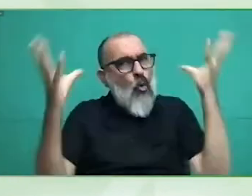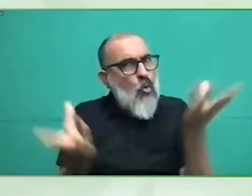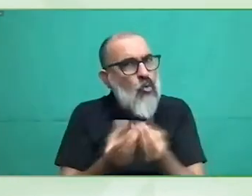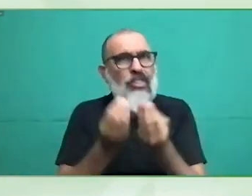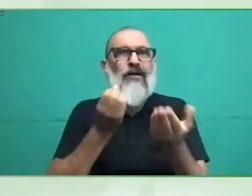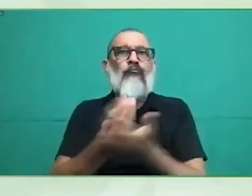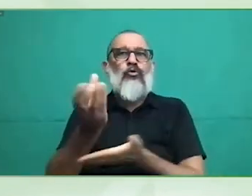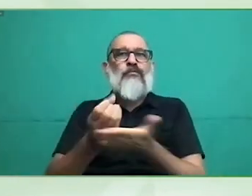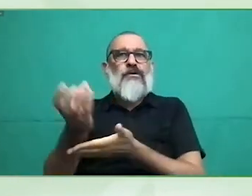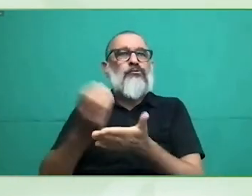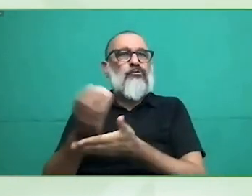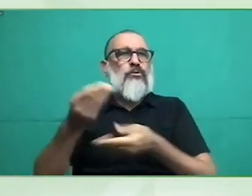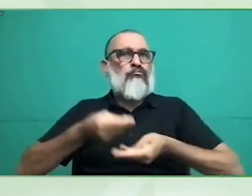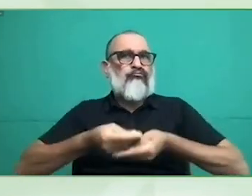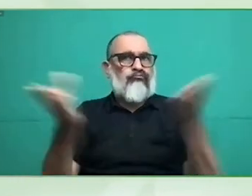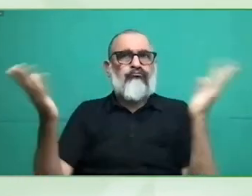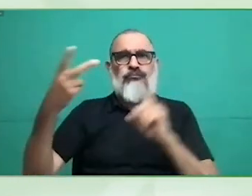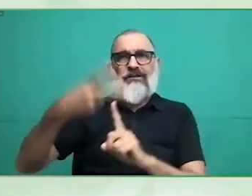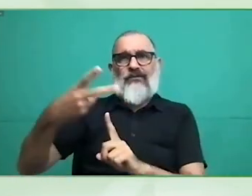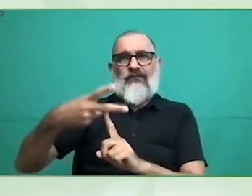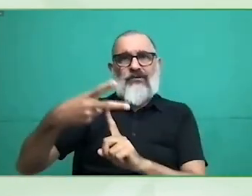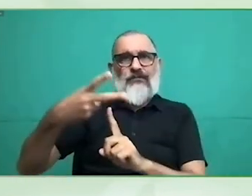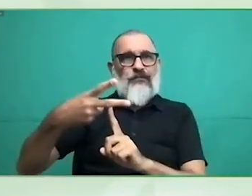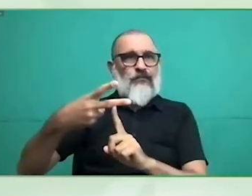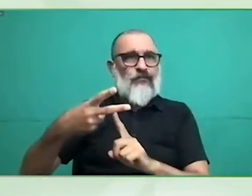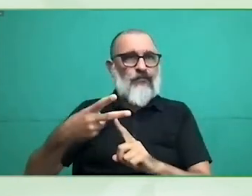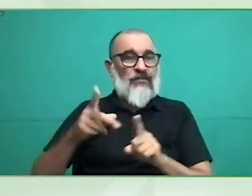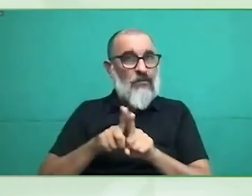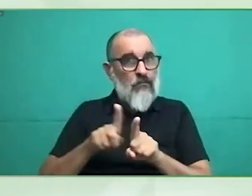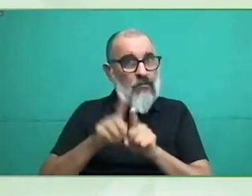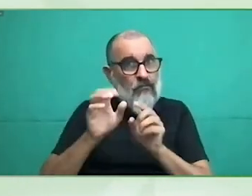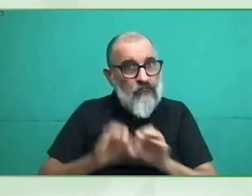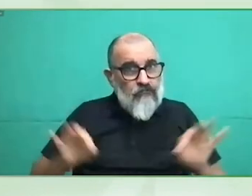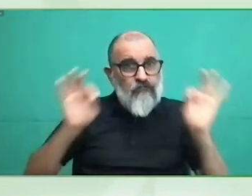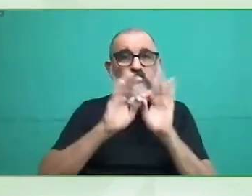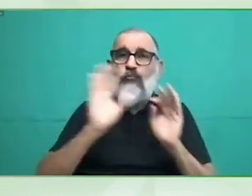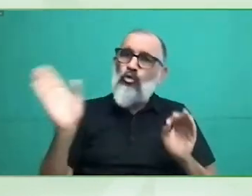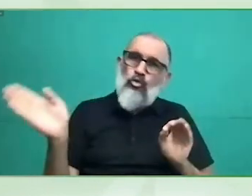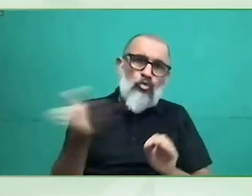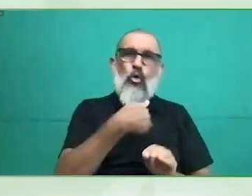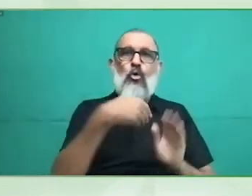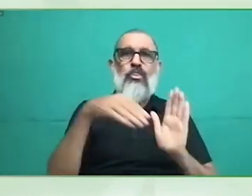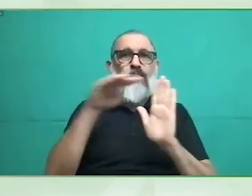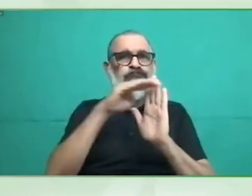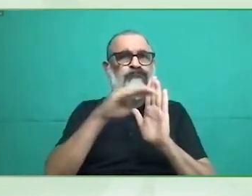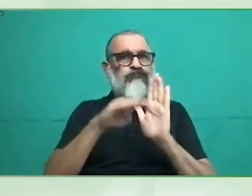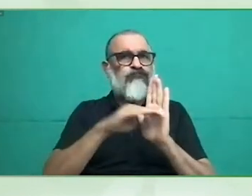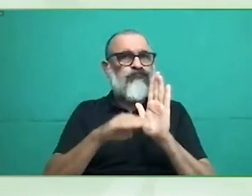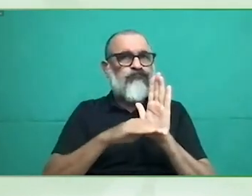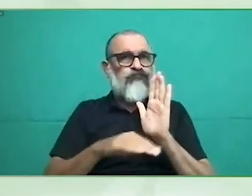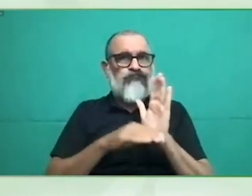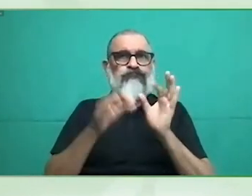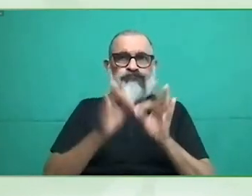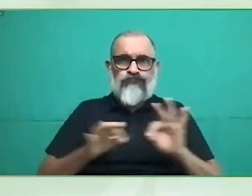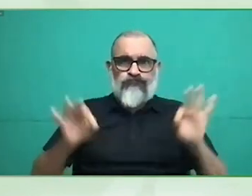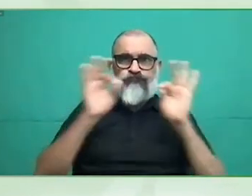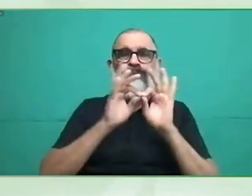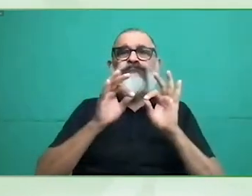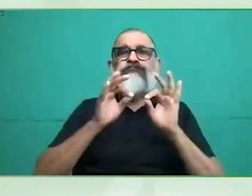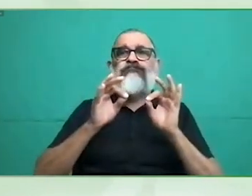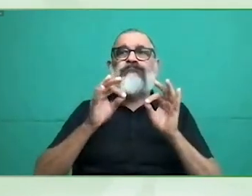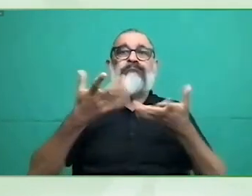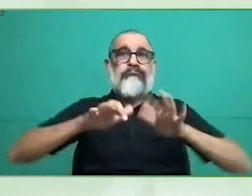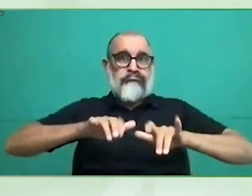todas las formas todas las formas electrónicas que se diseñen pues sean de manera accesible